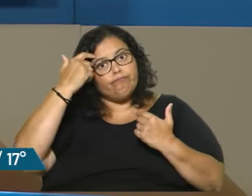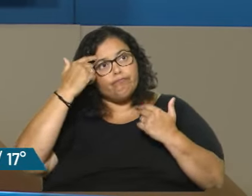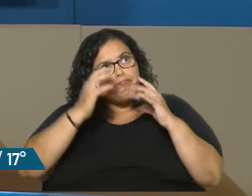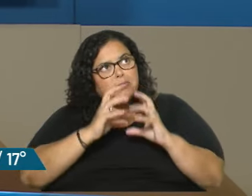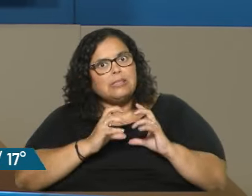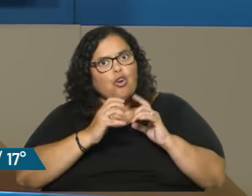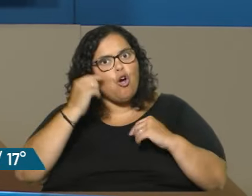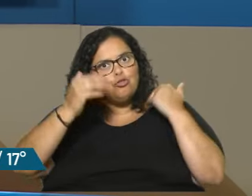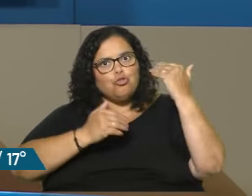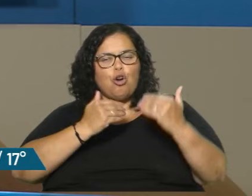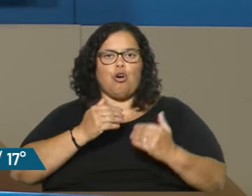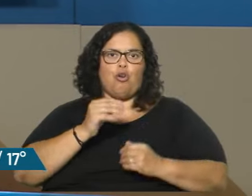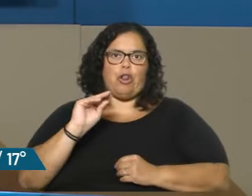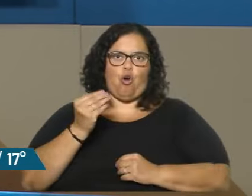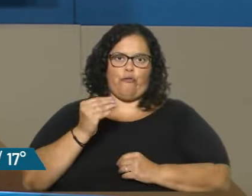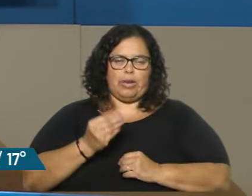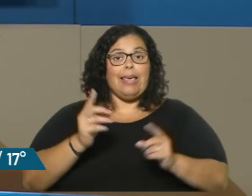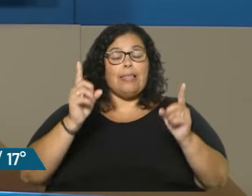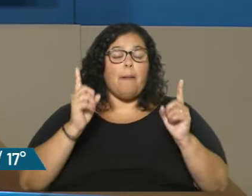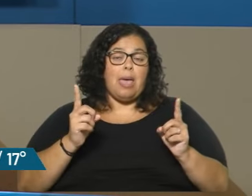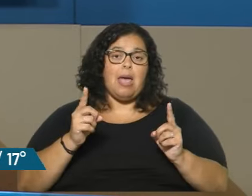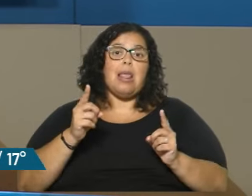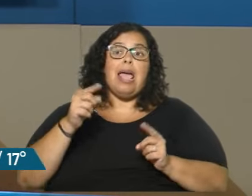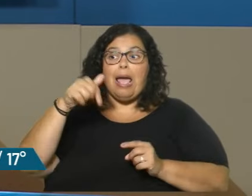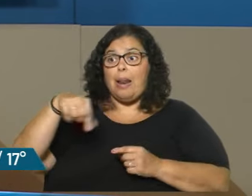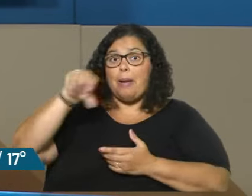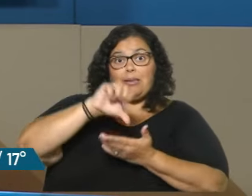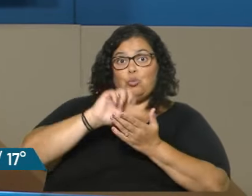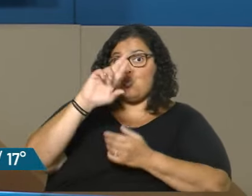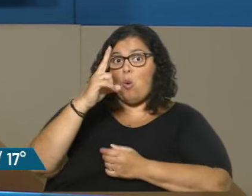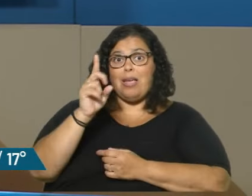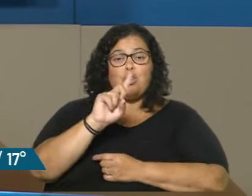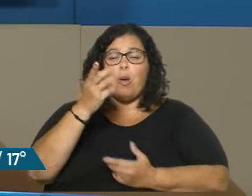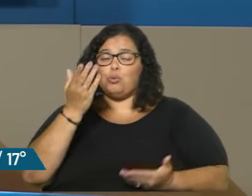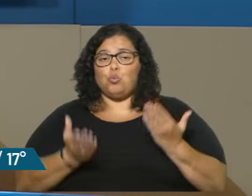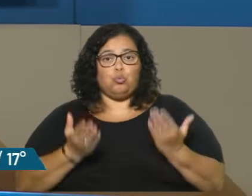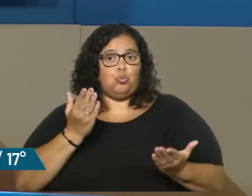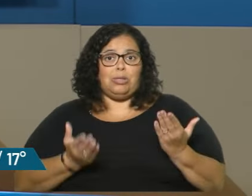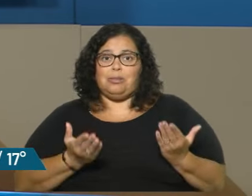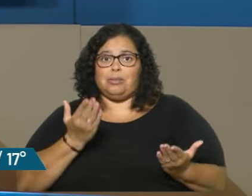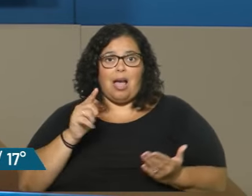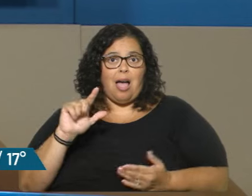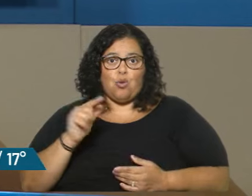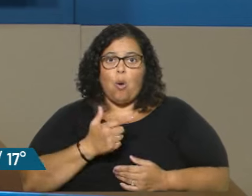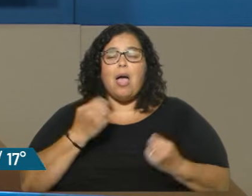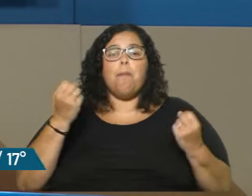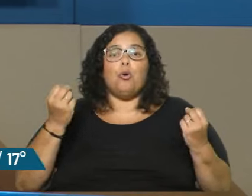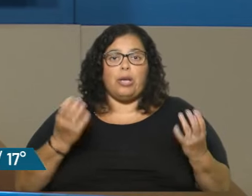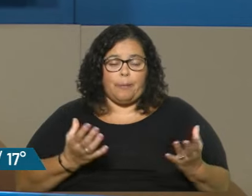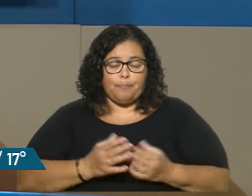chicos. Y, por otro lado, un país injusto. Tenemos un país injusto donde